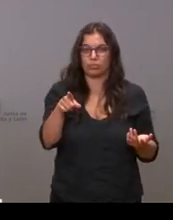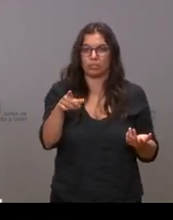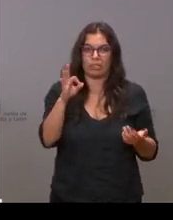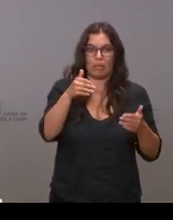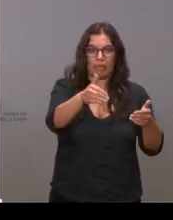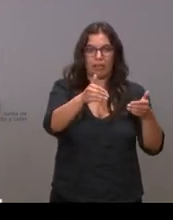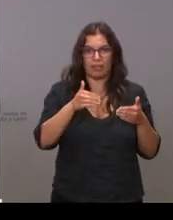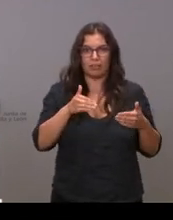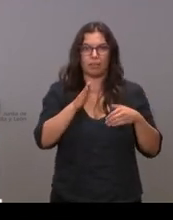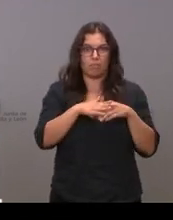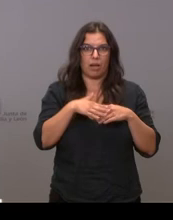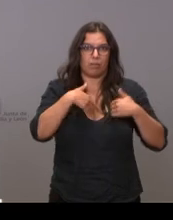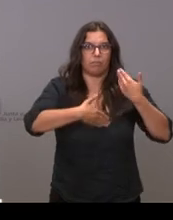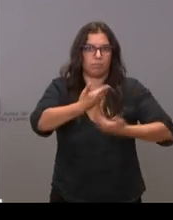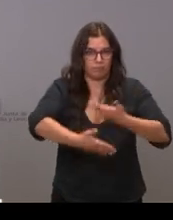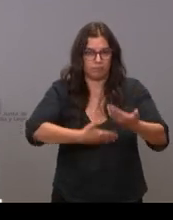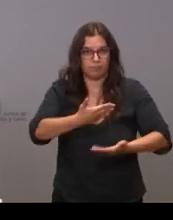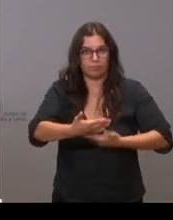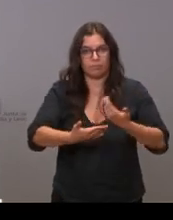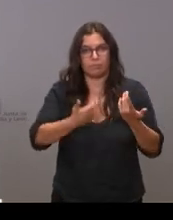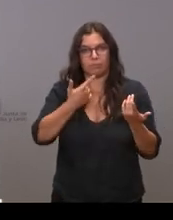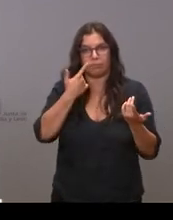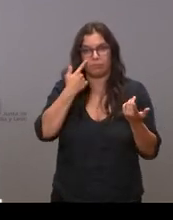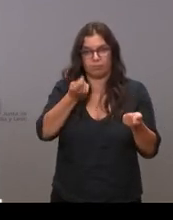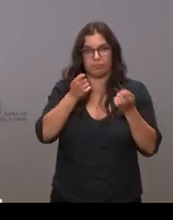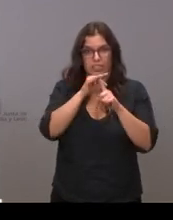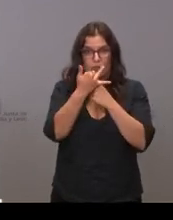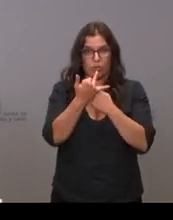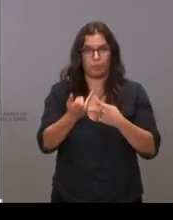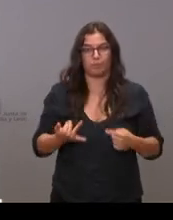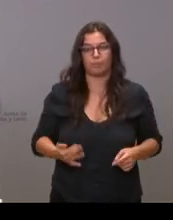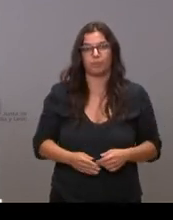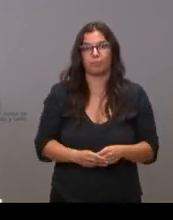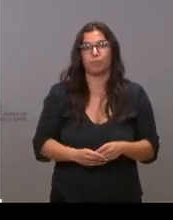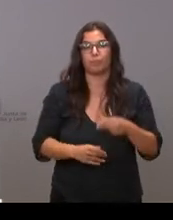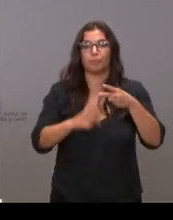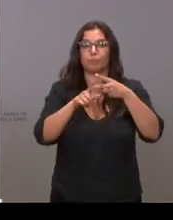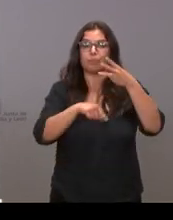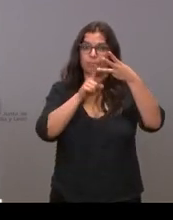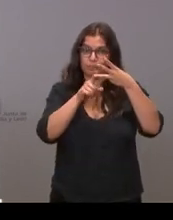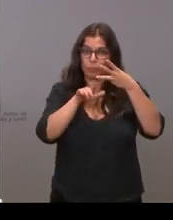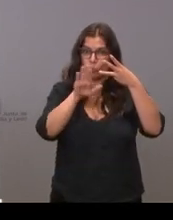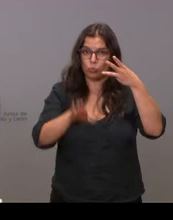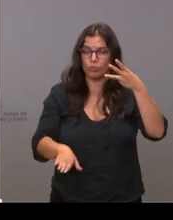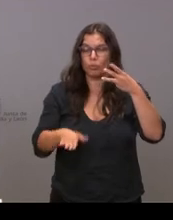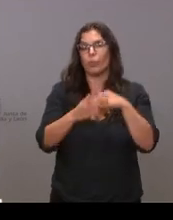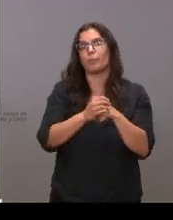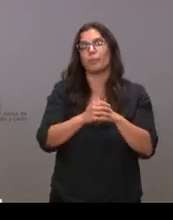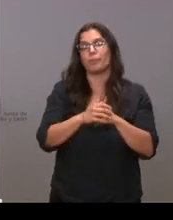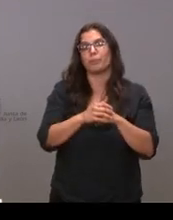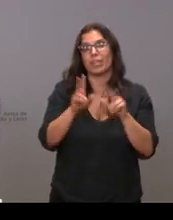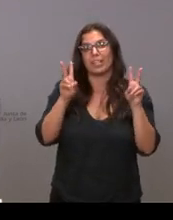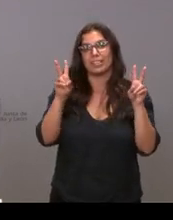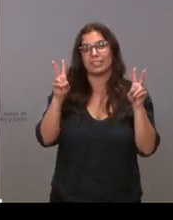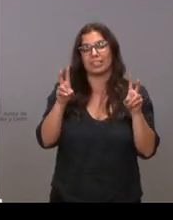para frenar la la situación que estamos viviendo y respecto a la dureza